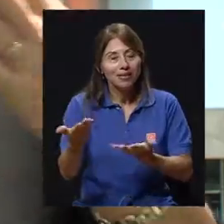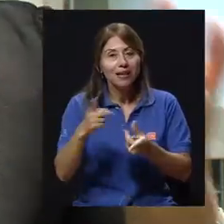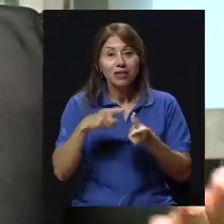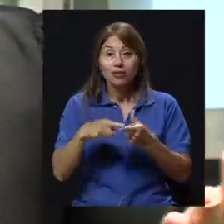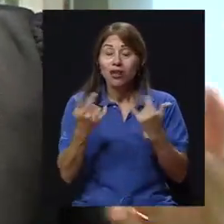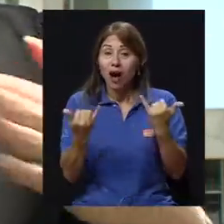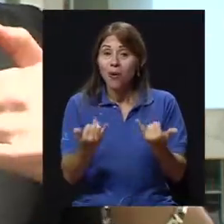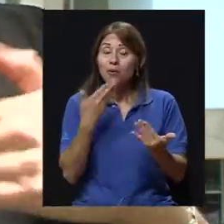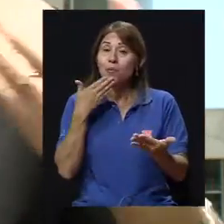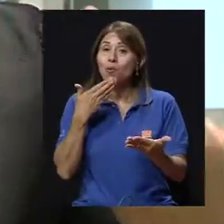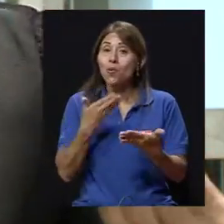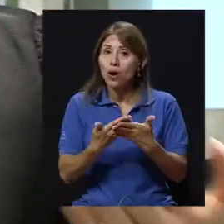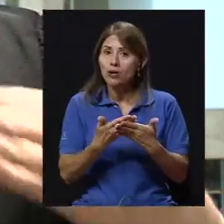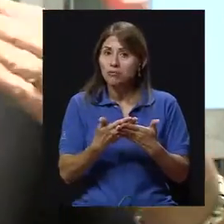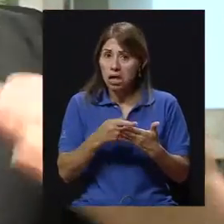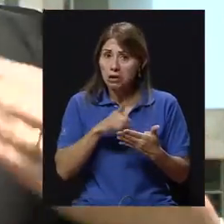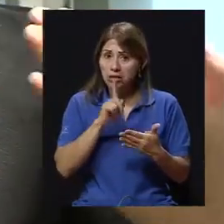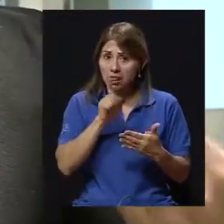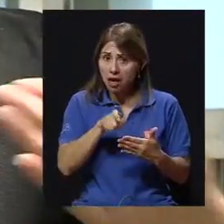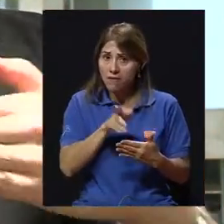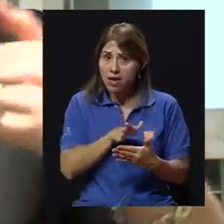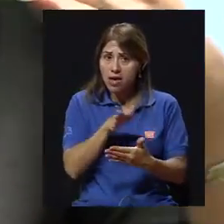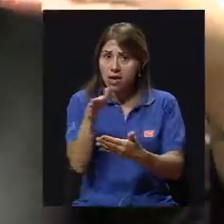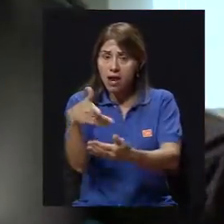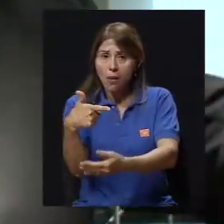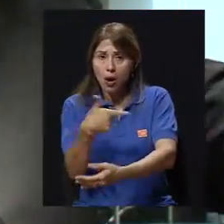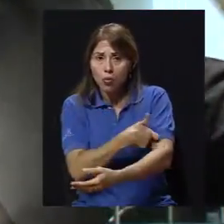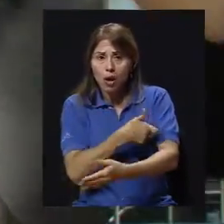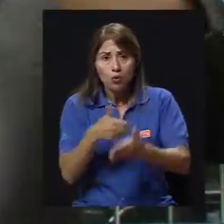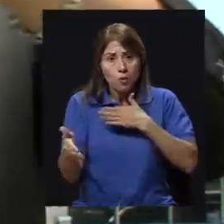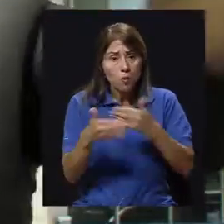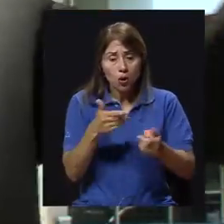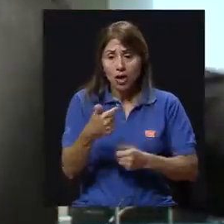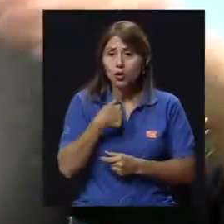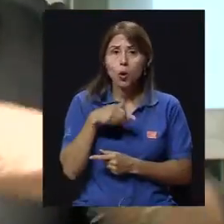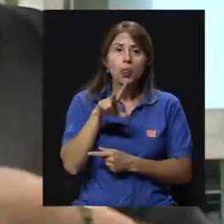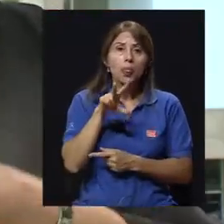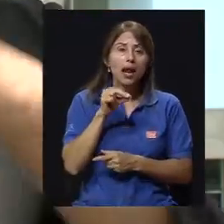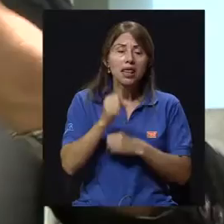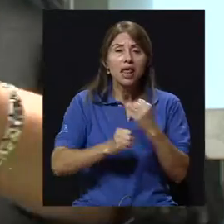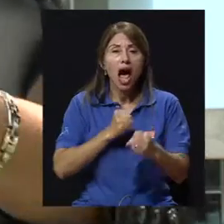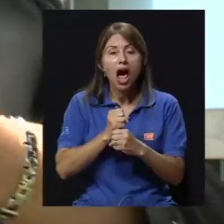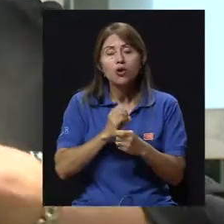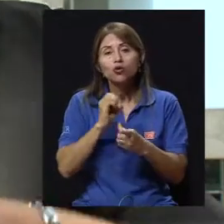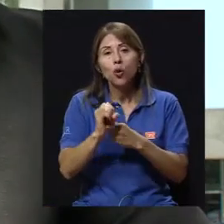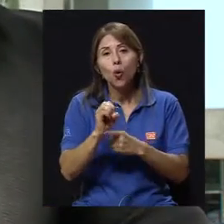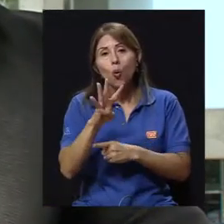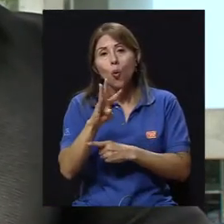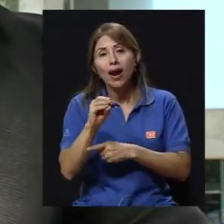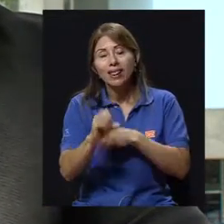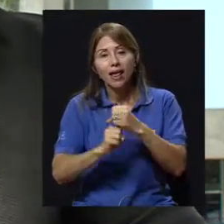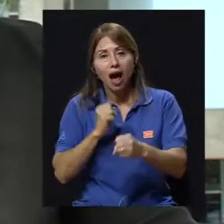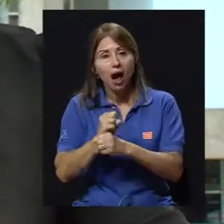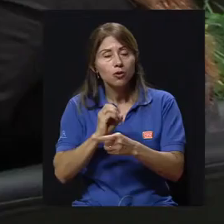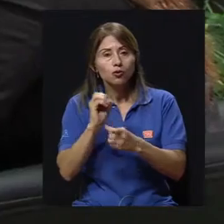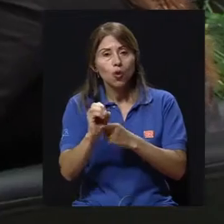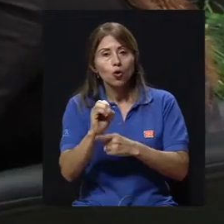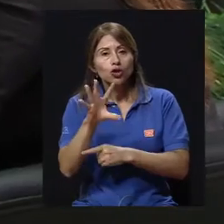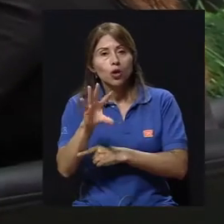de, ¿es oportuno irse a vacunarse? ¿Puede ir, aunque yo tenga 30, 40, 50 años, puedo recurrir a estos servicios?